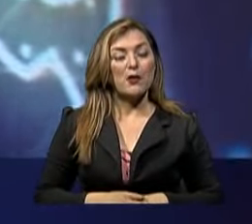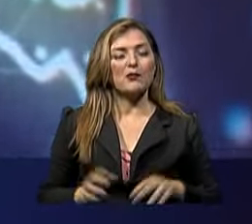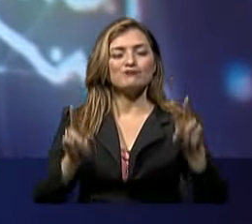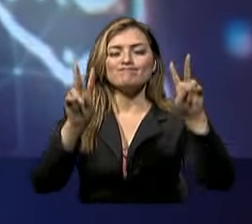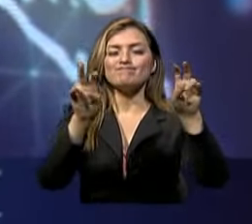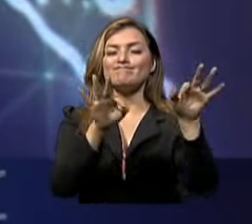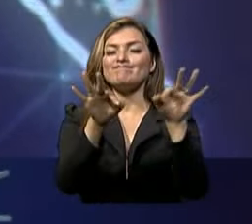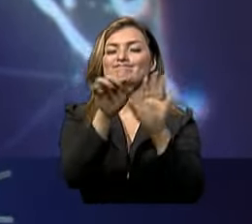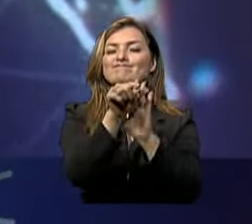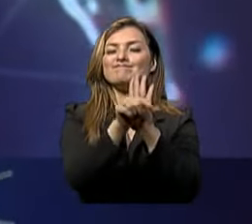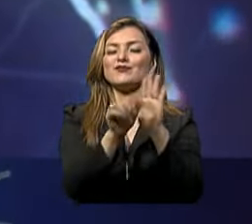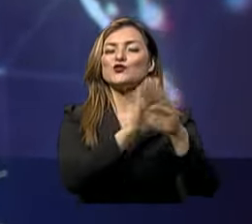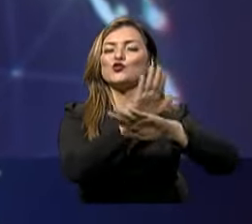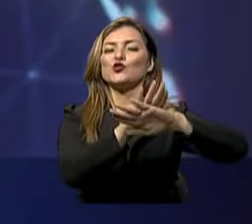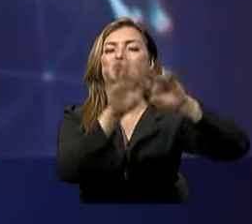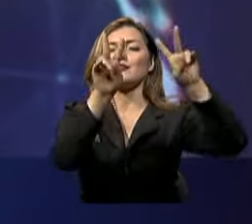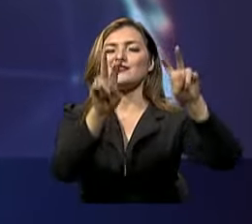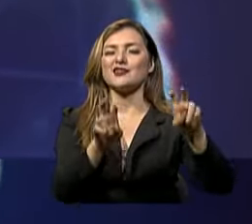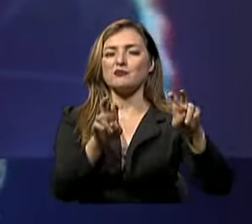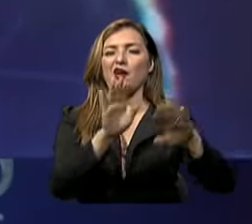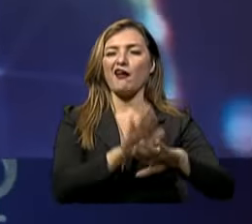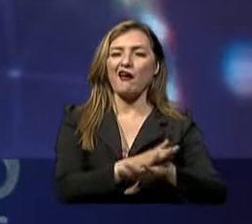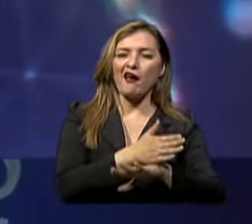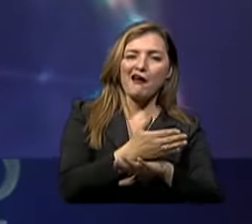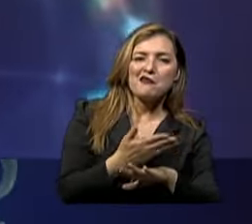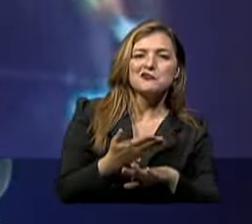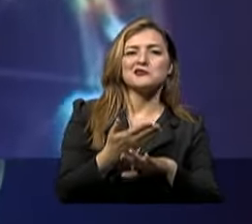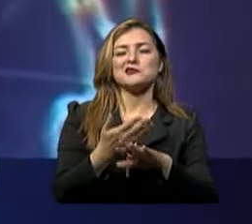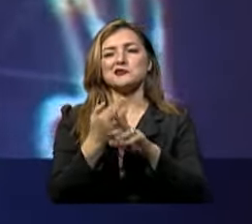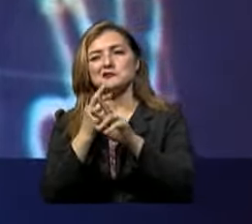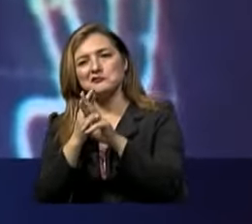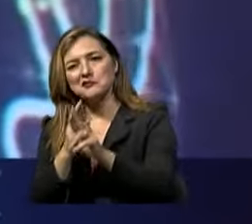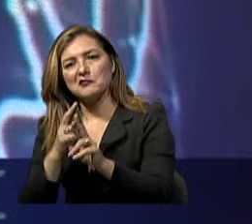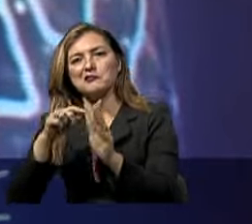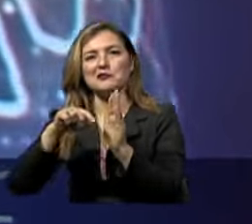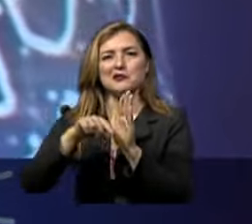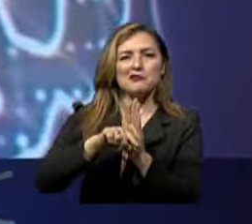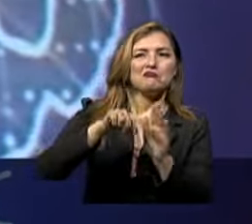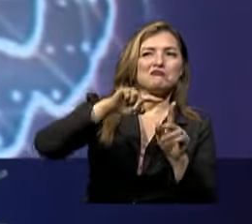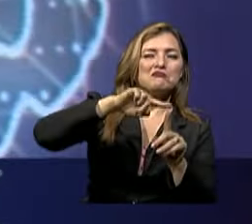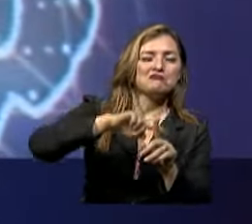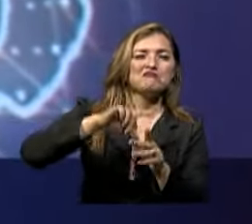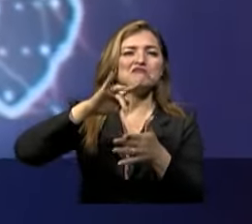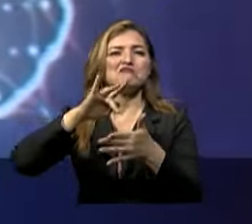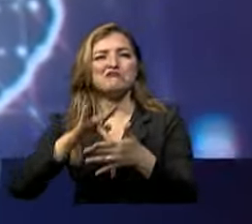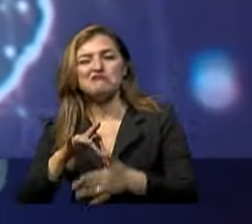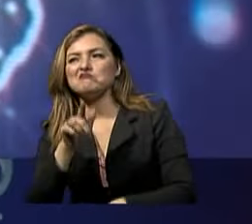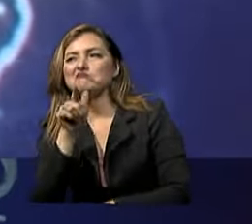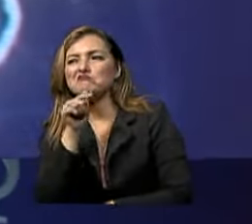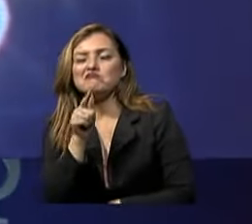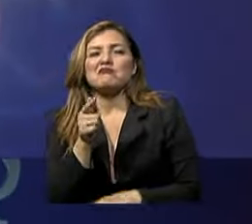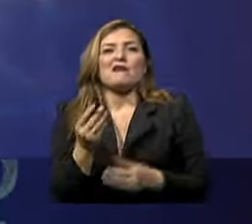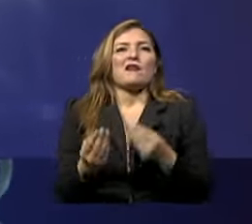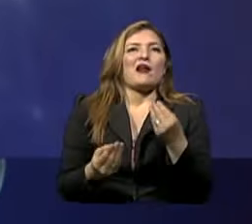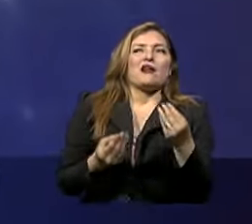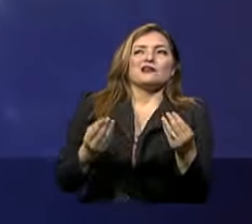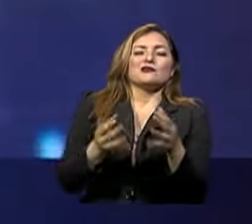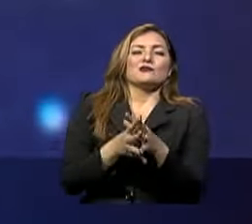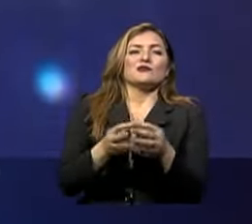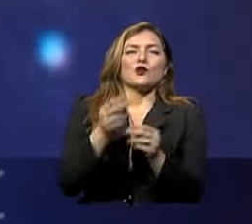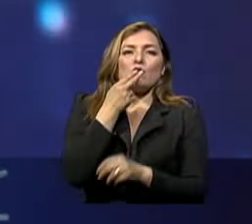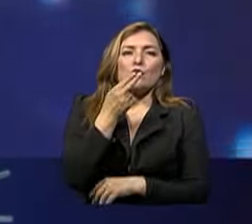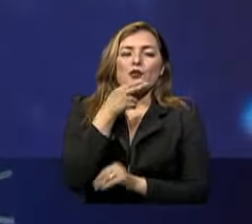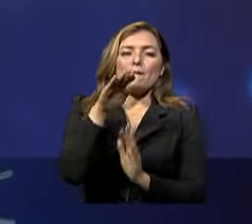programa sobre el tabaquismo cuáles son sus consecuencias, quién está en riesgo y cómo podemos disminuir